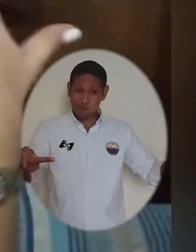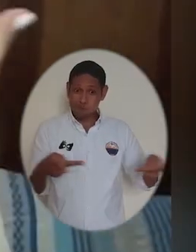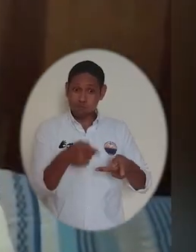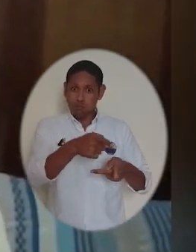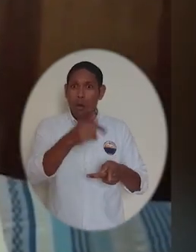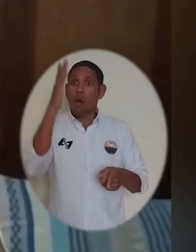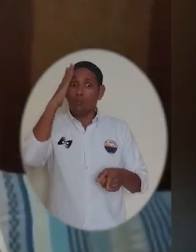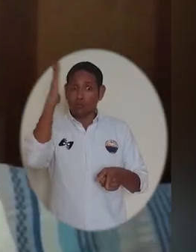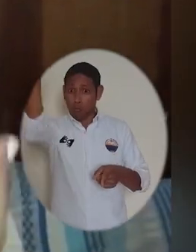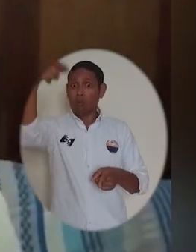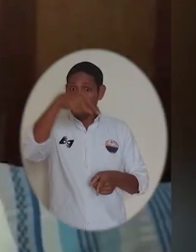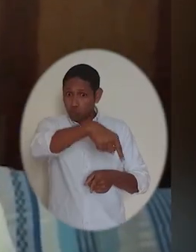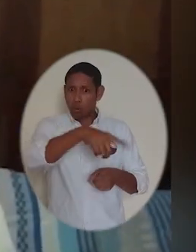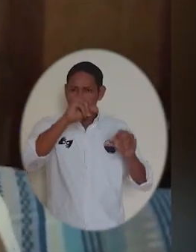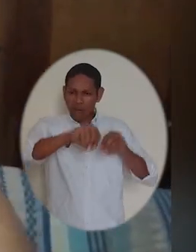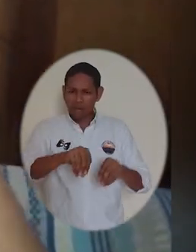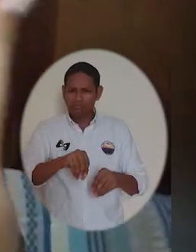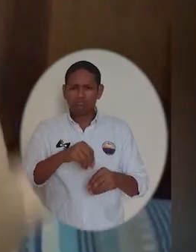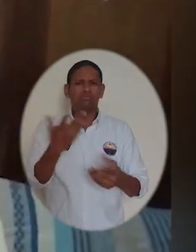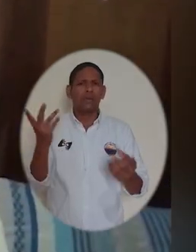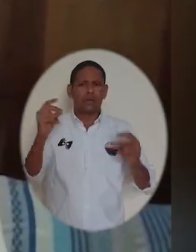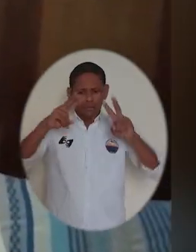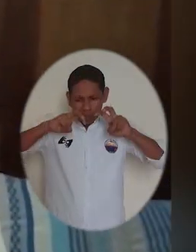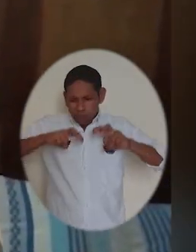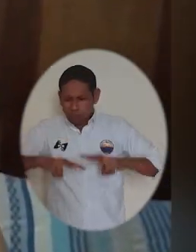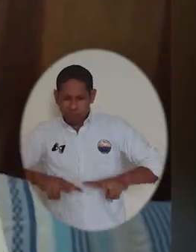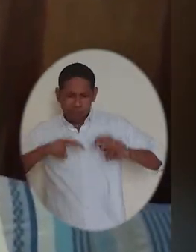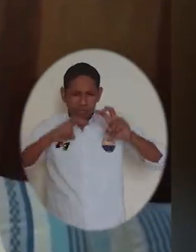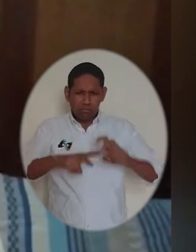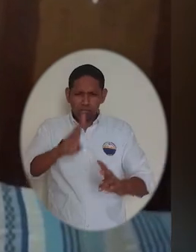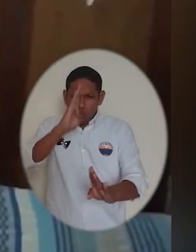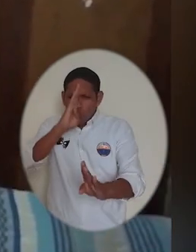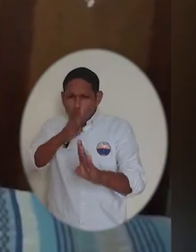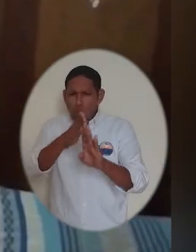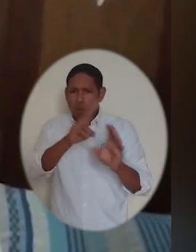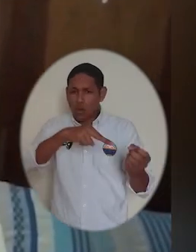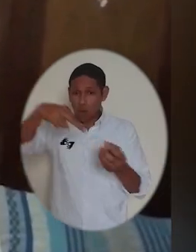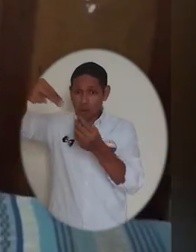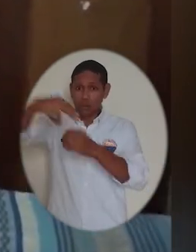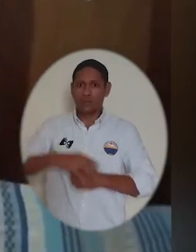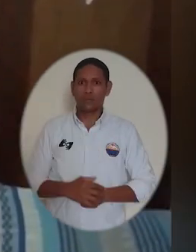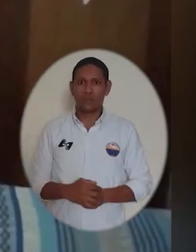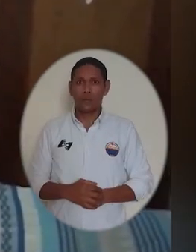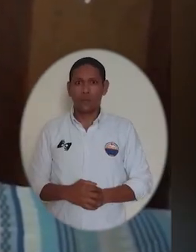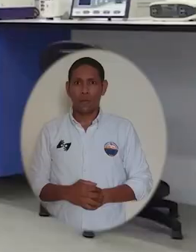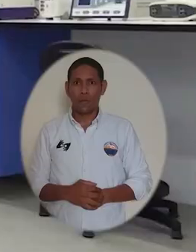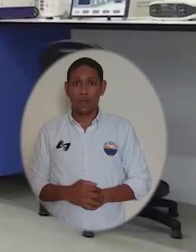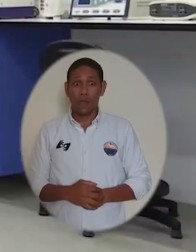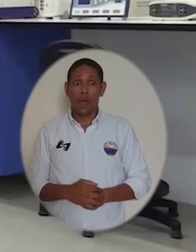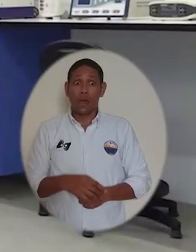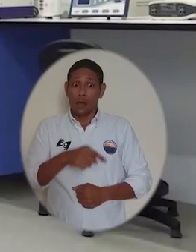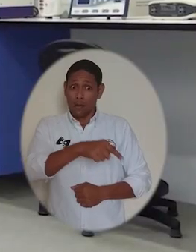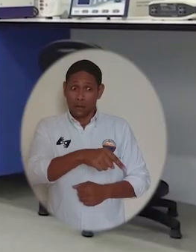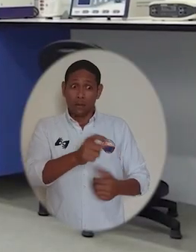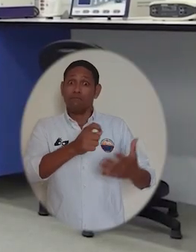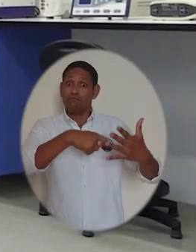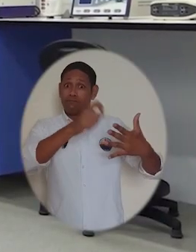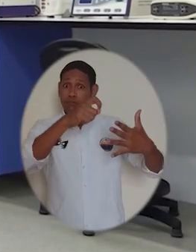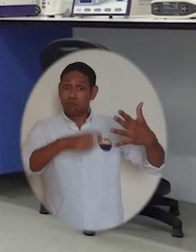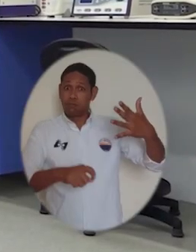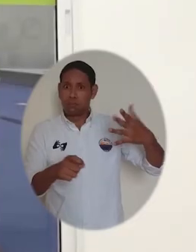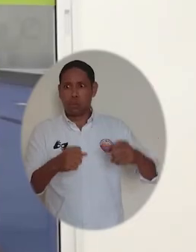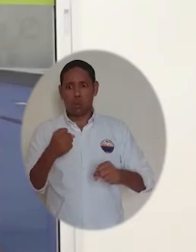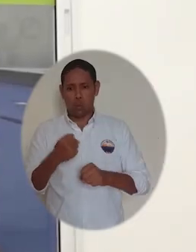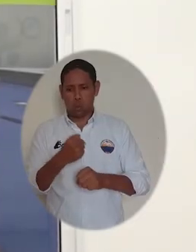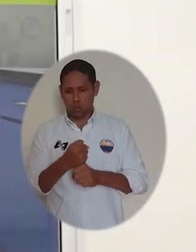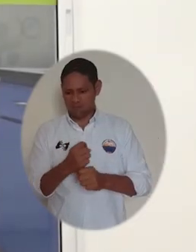podemos utilizar este laboratorio en un futuro para investigaciones en pro de la educación. Cabe destacar que este logro es